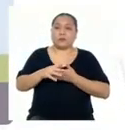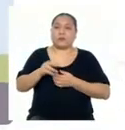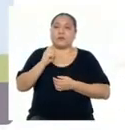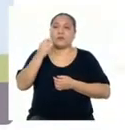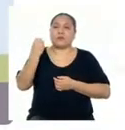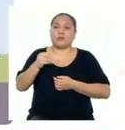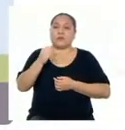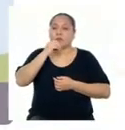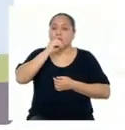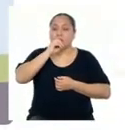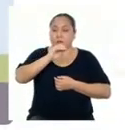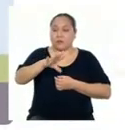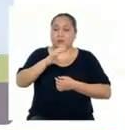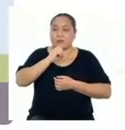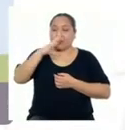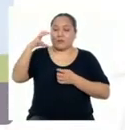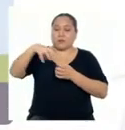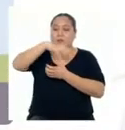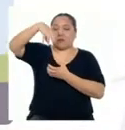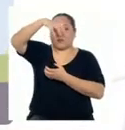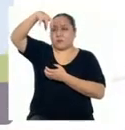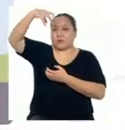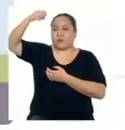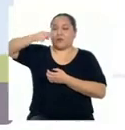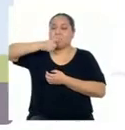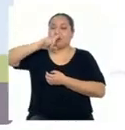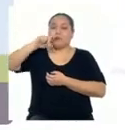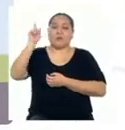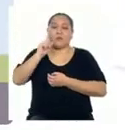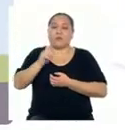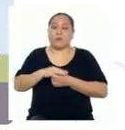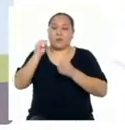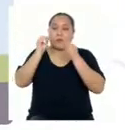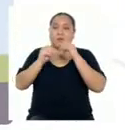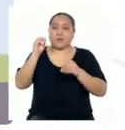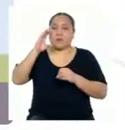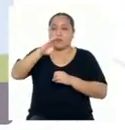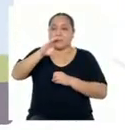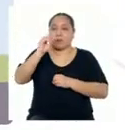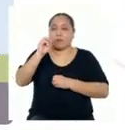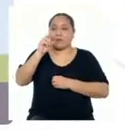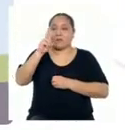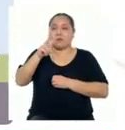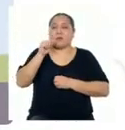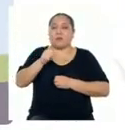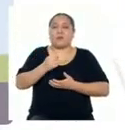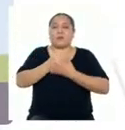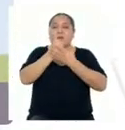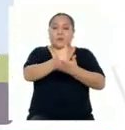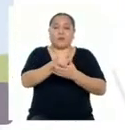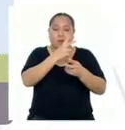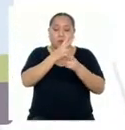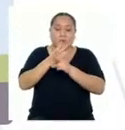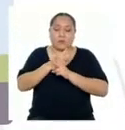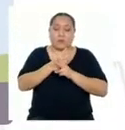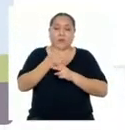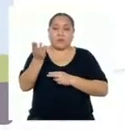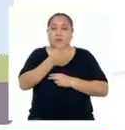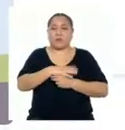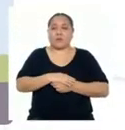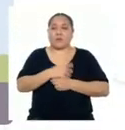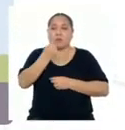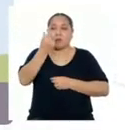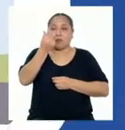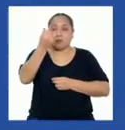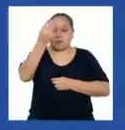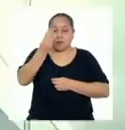emite vapor de agua, no produce CO2 ni ningún otro gas contaminante, por lo que contribuye al cuidado del ambiente. Es barata